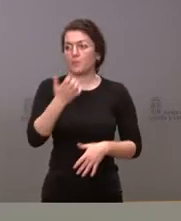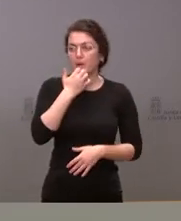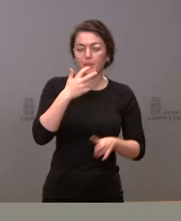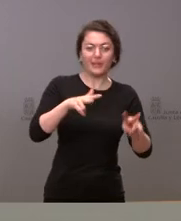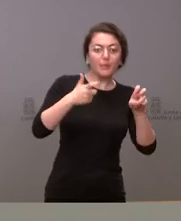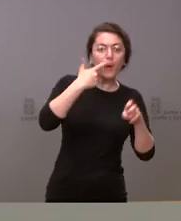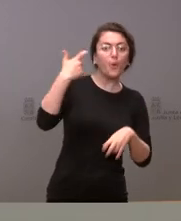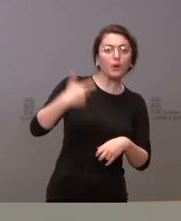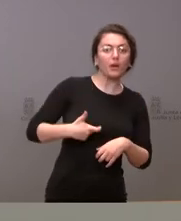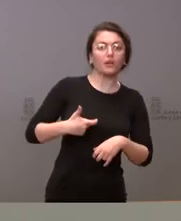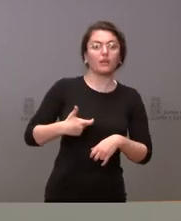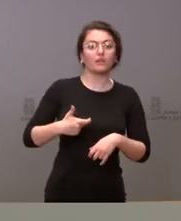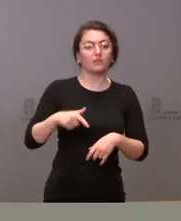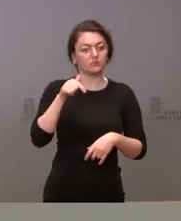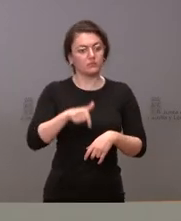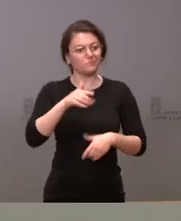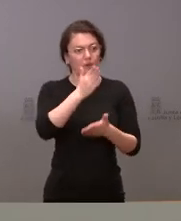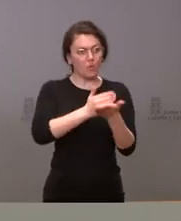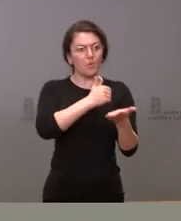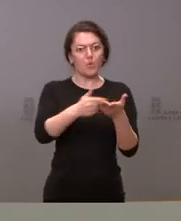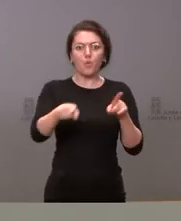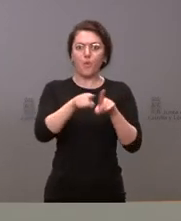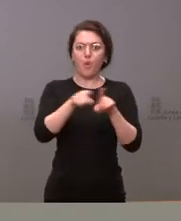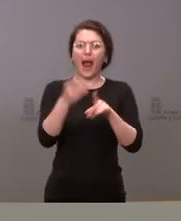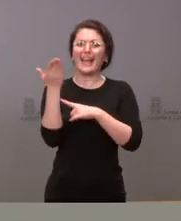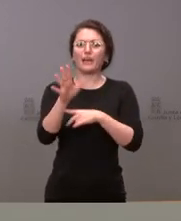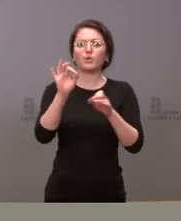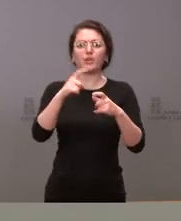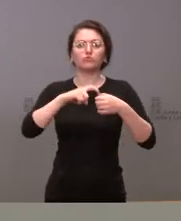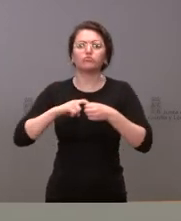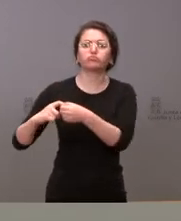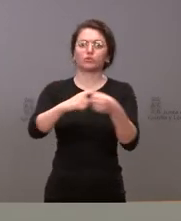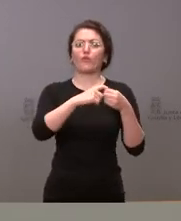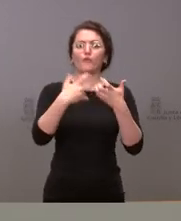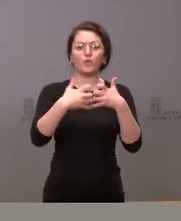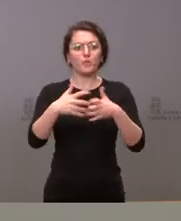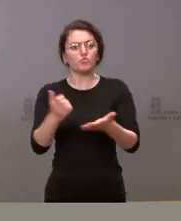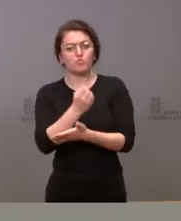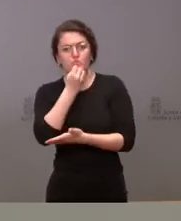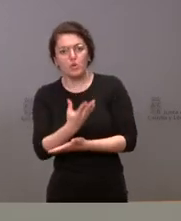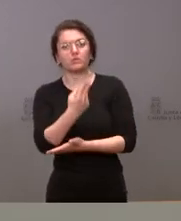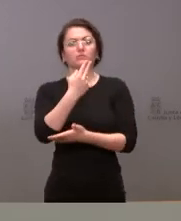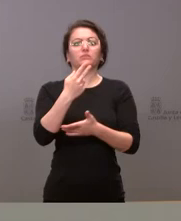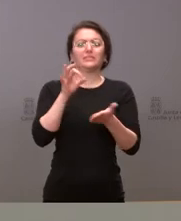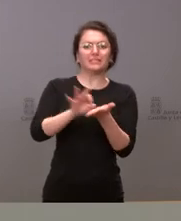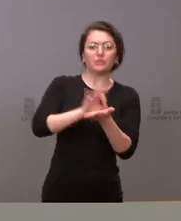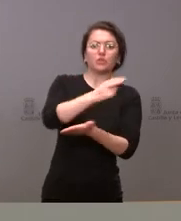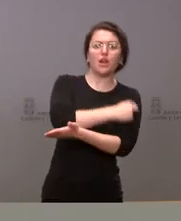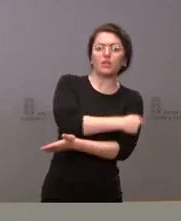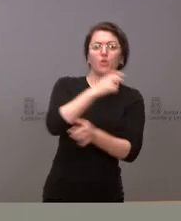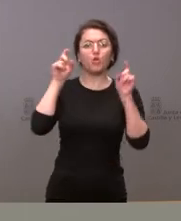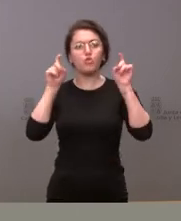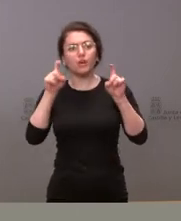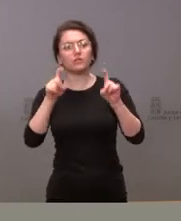nuestra comunidad autónoma está dando un buen ejemplo de solidaridad y de funcionamiento de todos los servicios sanitarios educativos o de servicios sociales